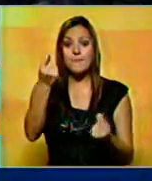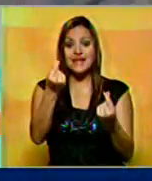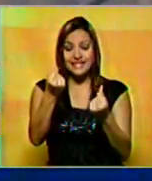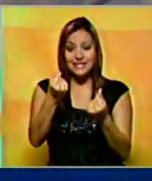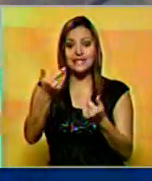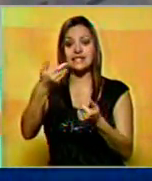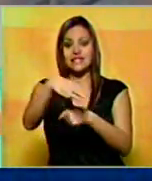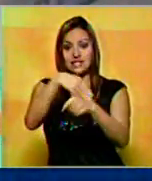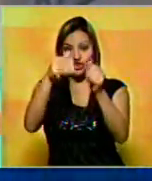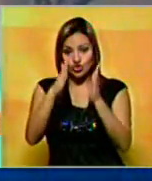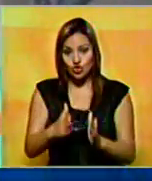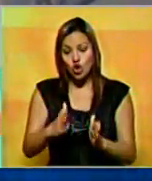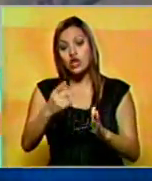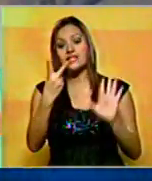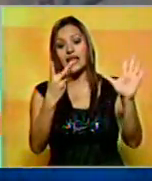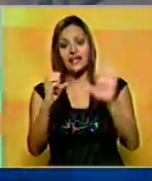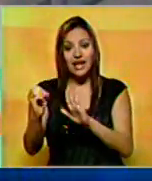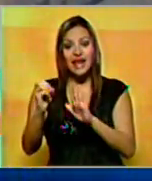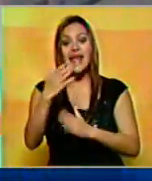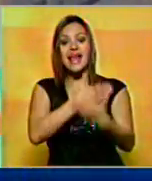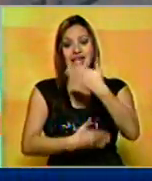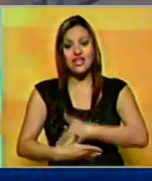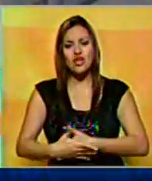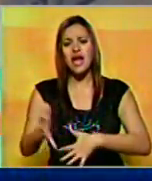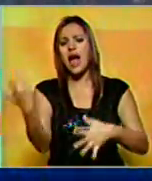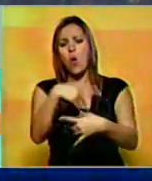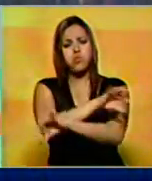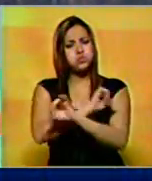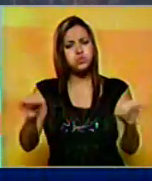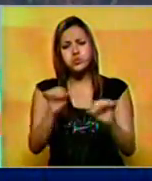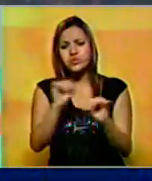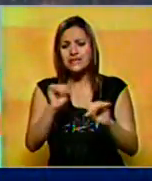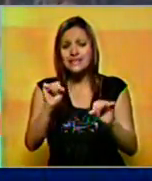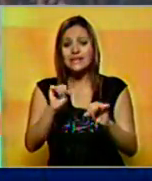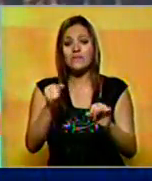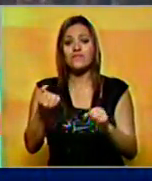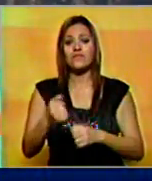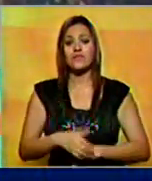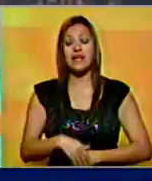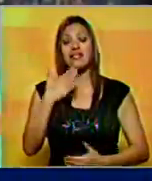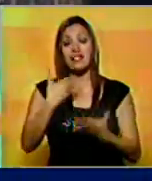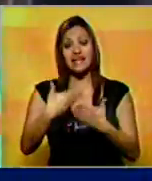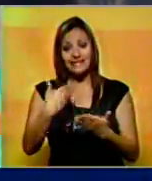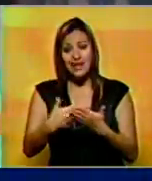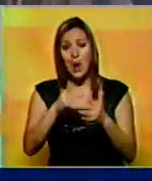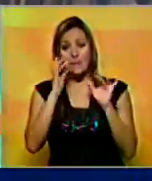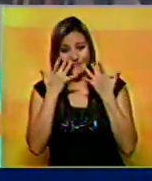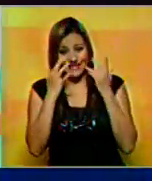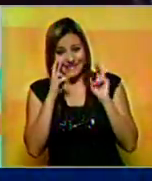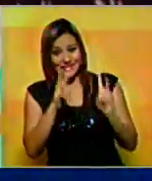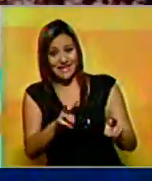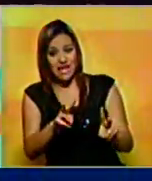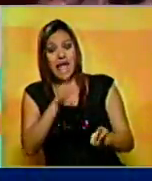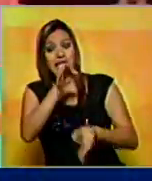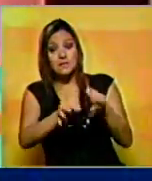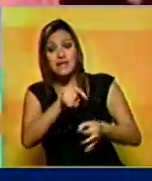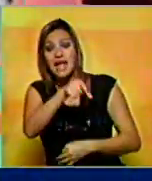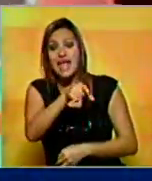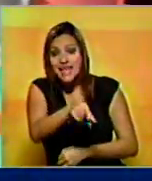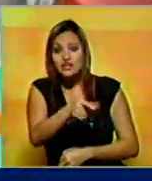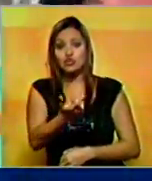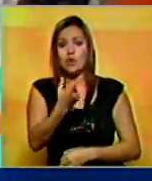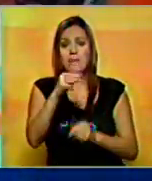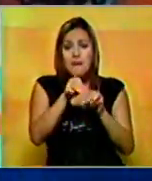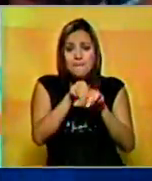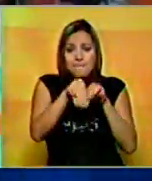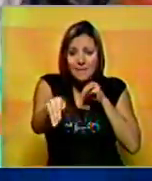y más de 70 resultaron heridas por la explosión de una bomba en Beirut. Testigos del atentado indicaron que el incidente se produjo a